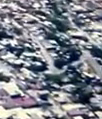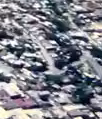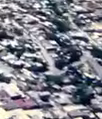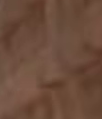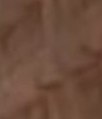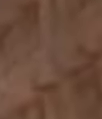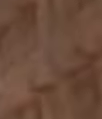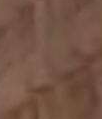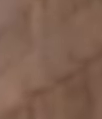Todas las estaciones de radio.